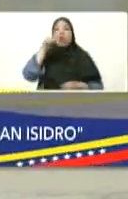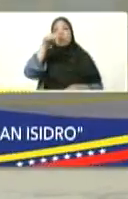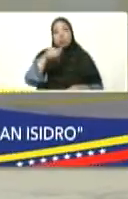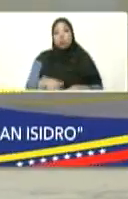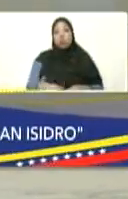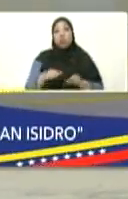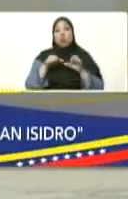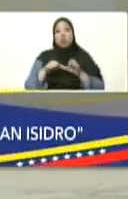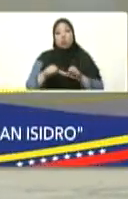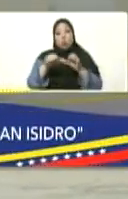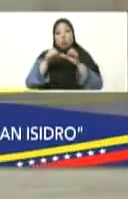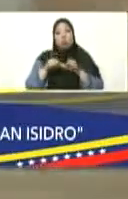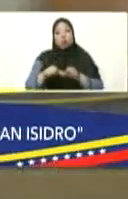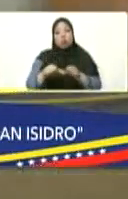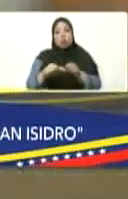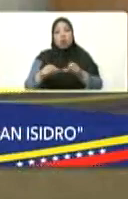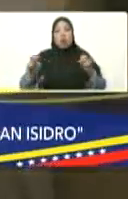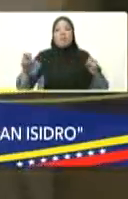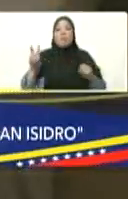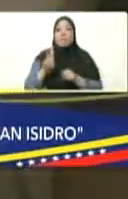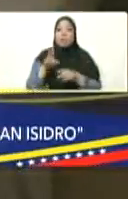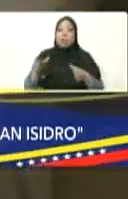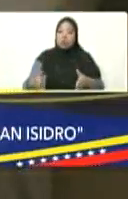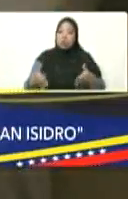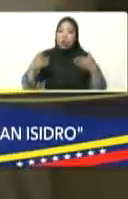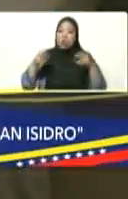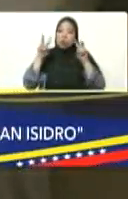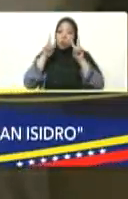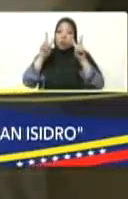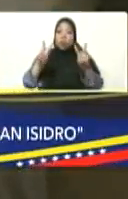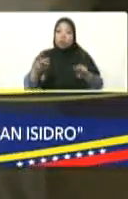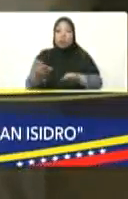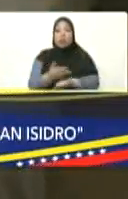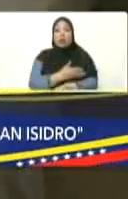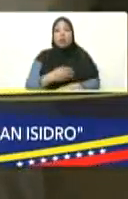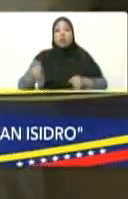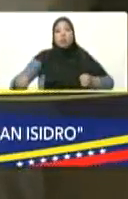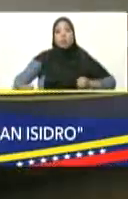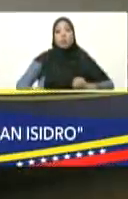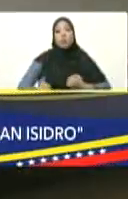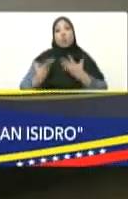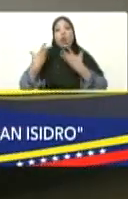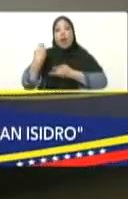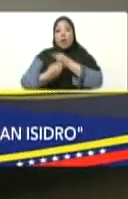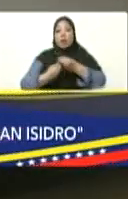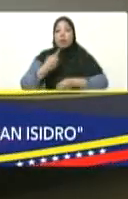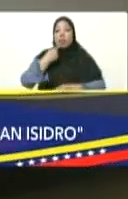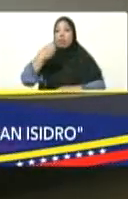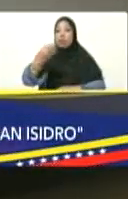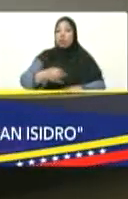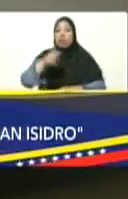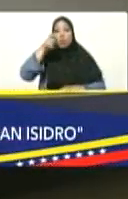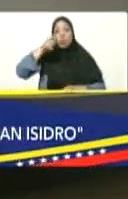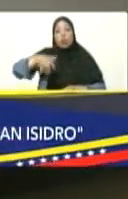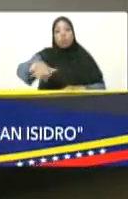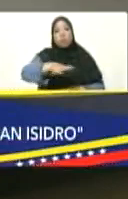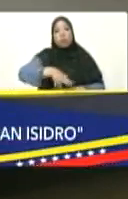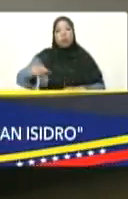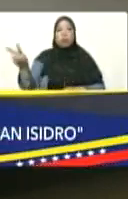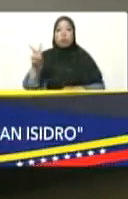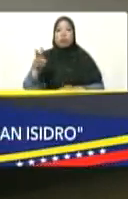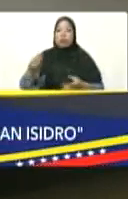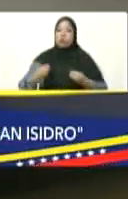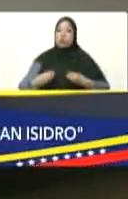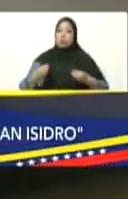sigue conduciendo en victoria y en seguir viendo adelante la esperanza hecha realidad del pueblo de Venezuela y su